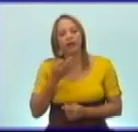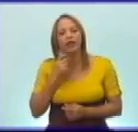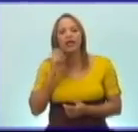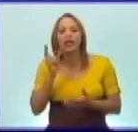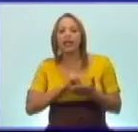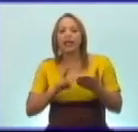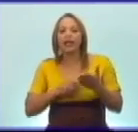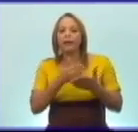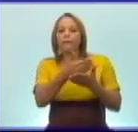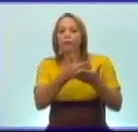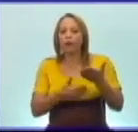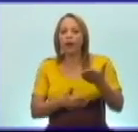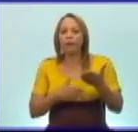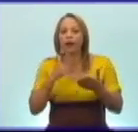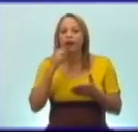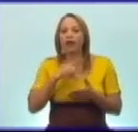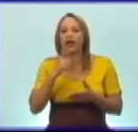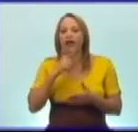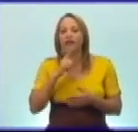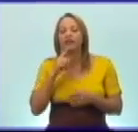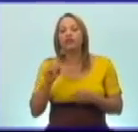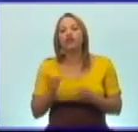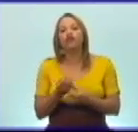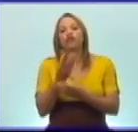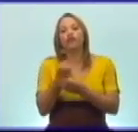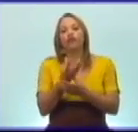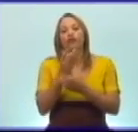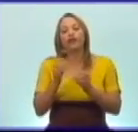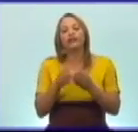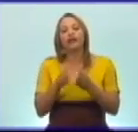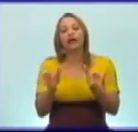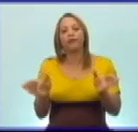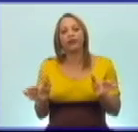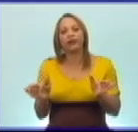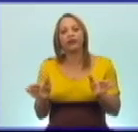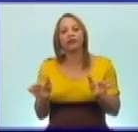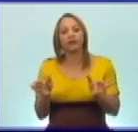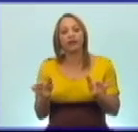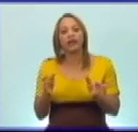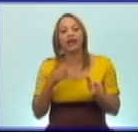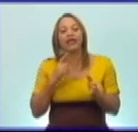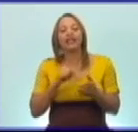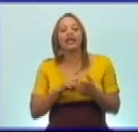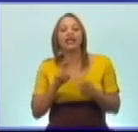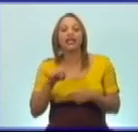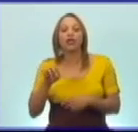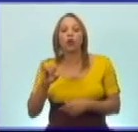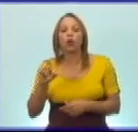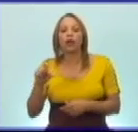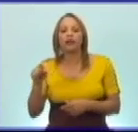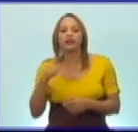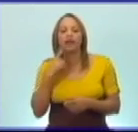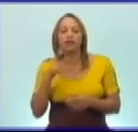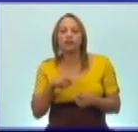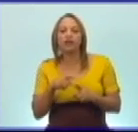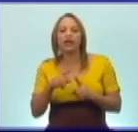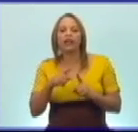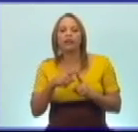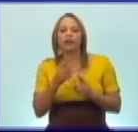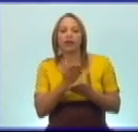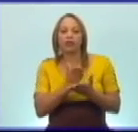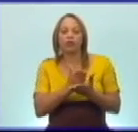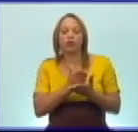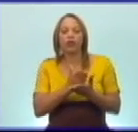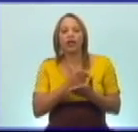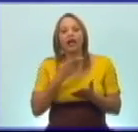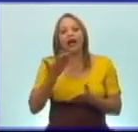Lee el poema Abril su flores habría, de Nicolás Guillén, que aparece en tu libro de lectura. Argumenta